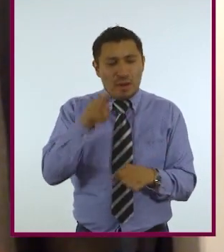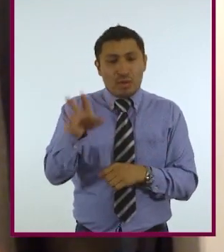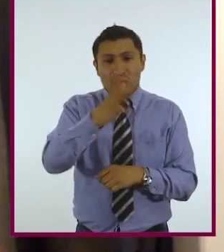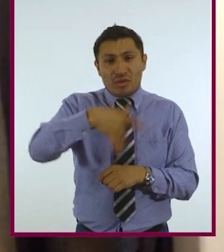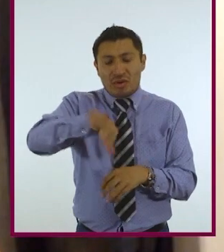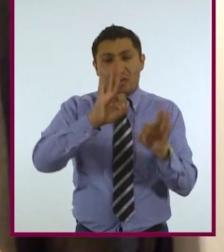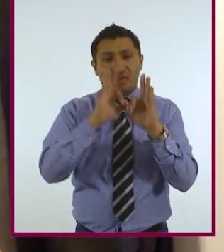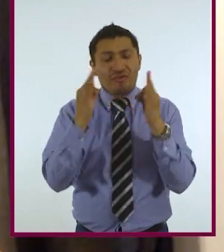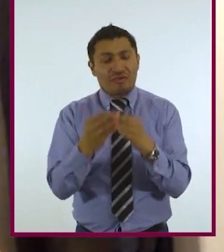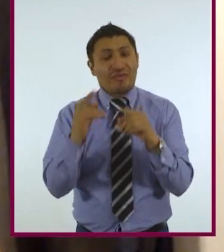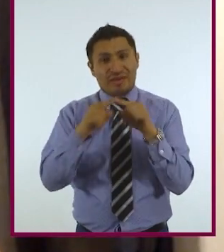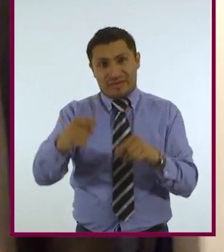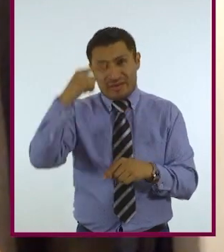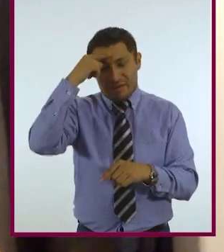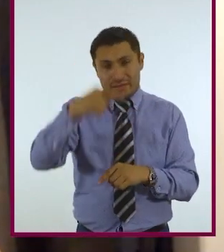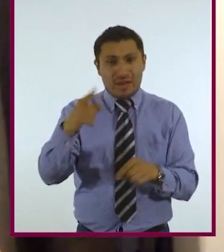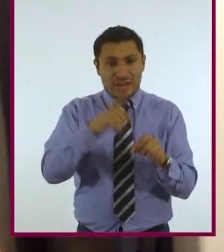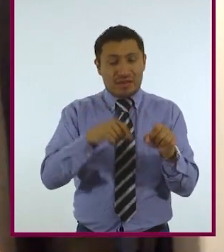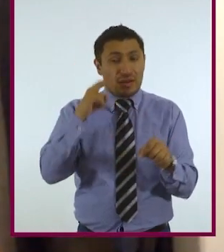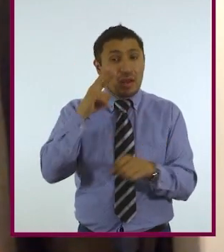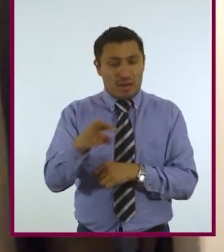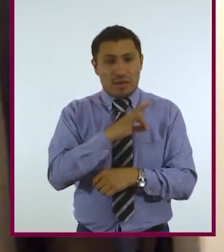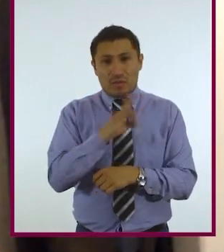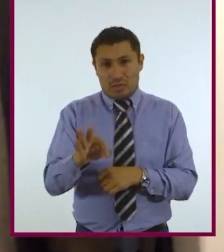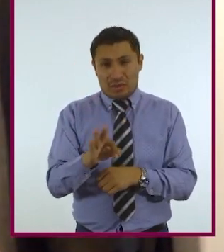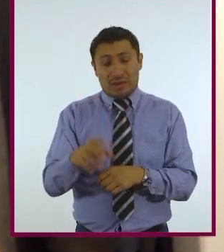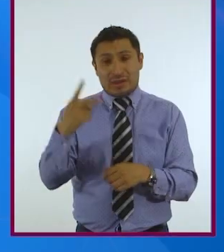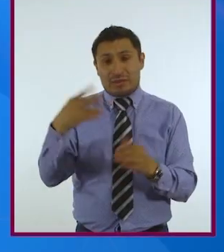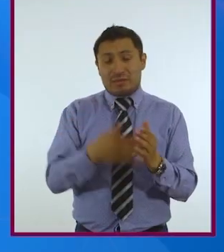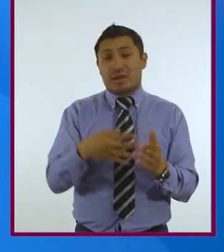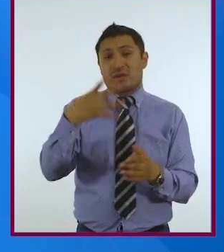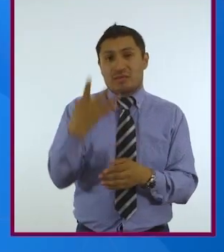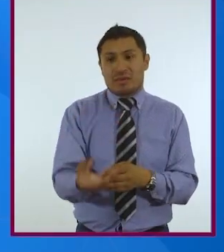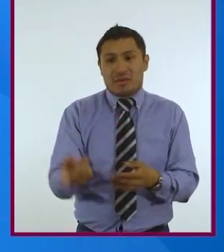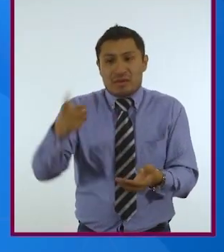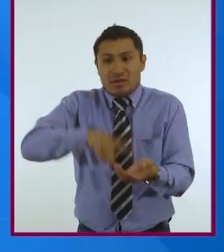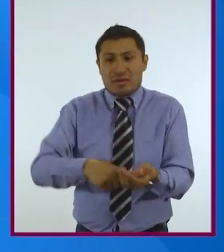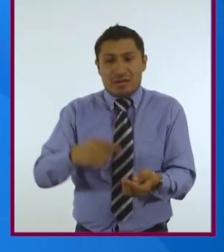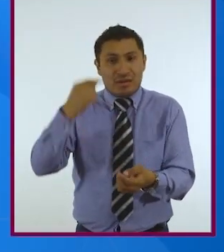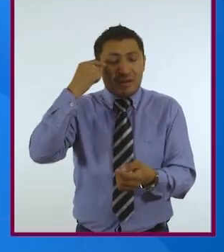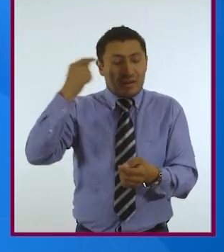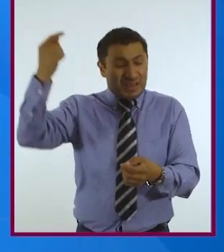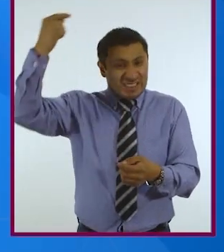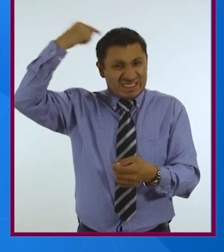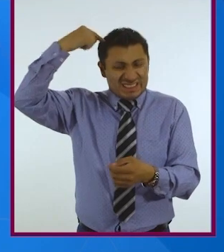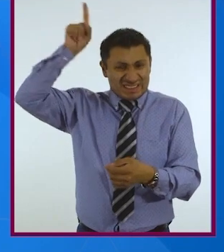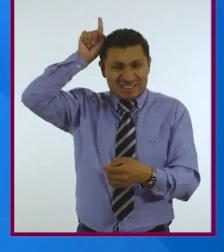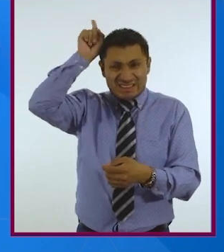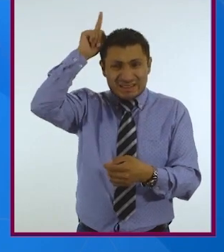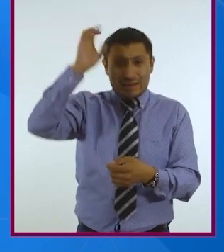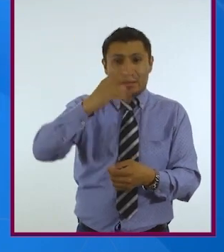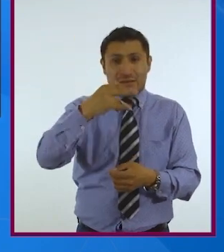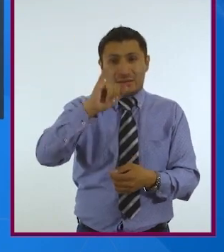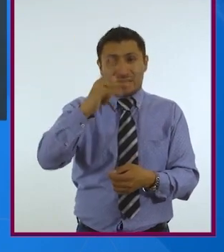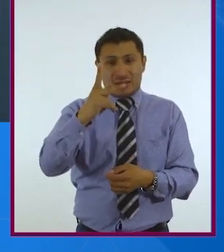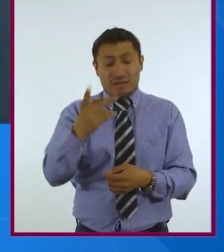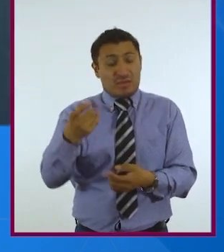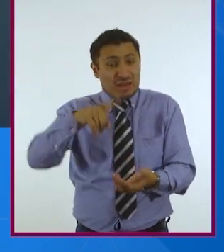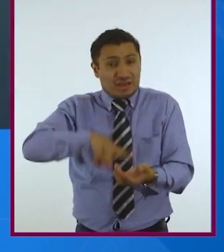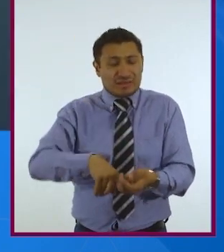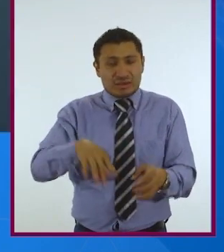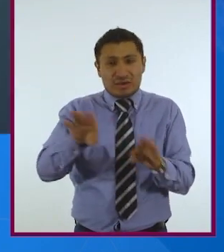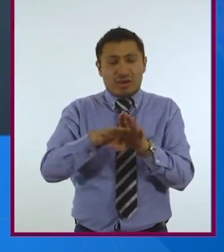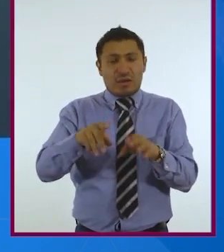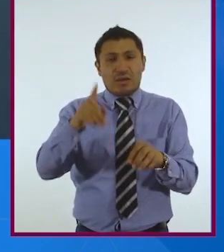radical para poder ver los colores. En el 2004 se implantó una antena en el cráneo con un chip integrado que